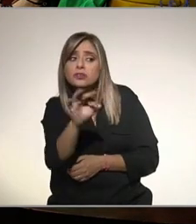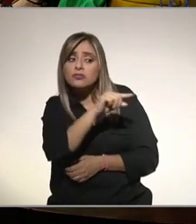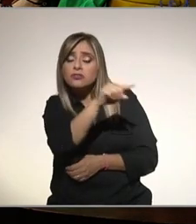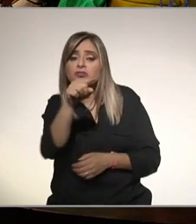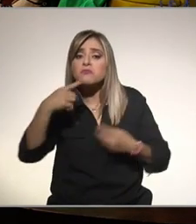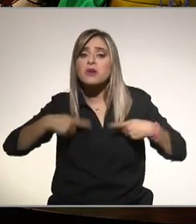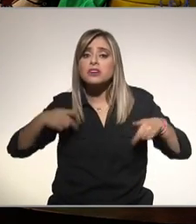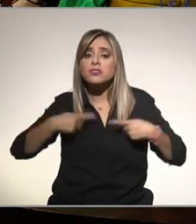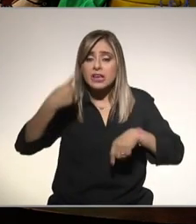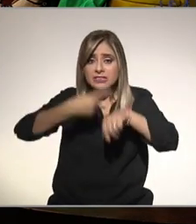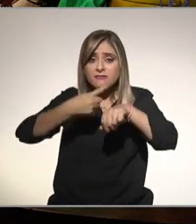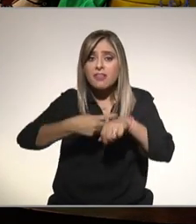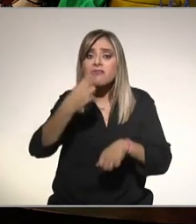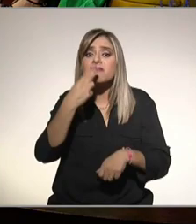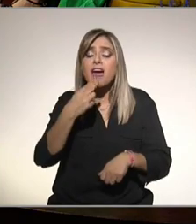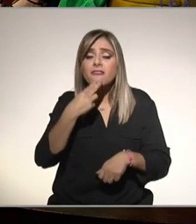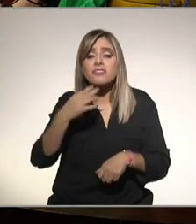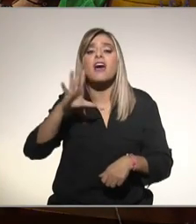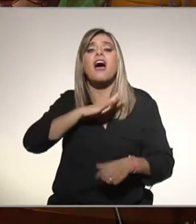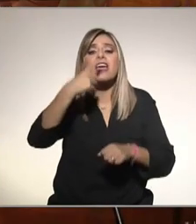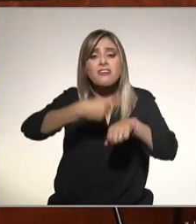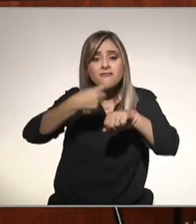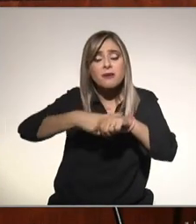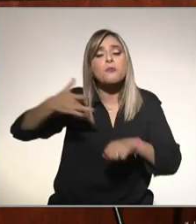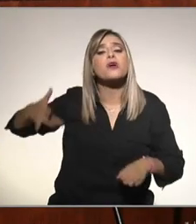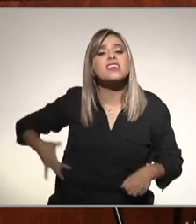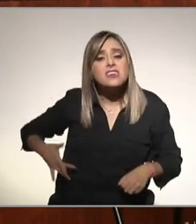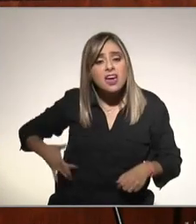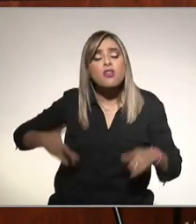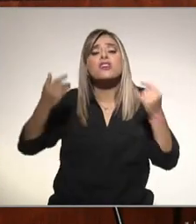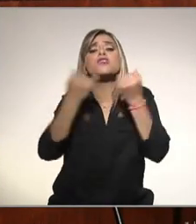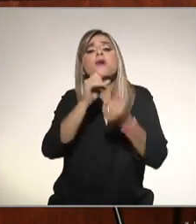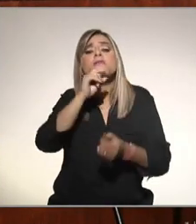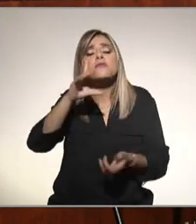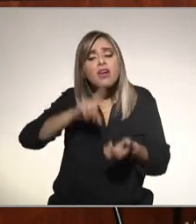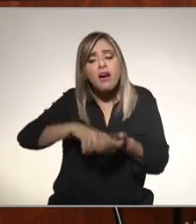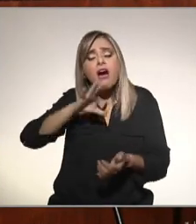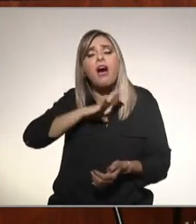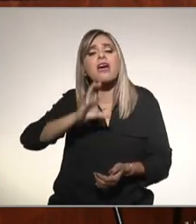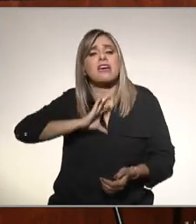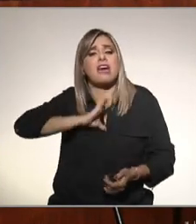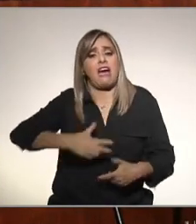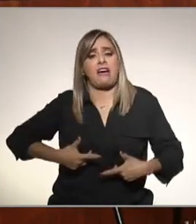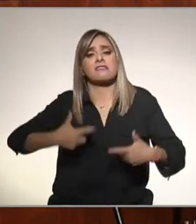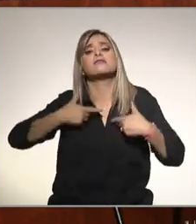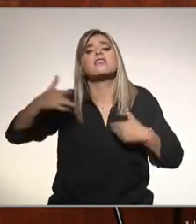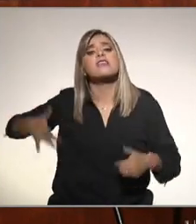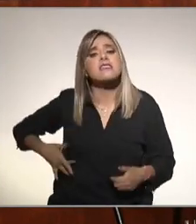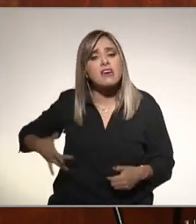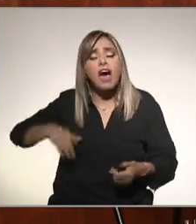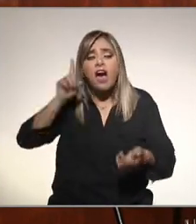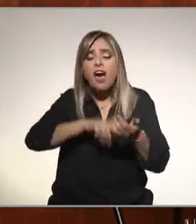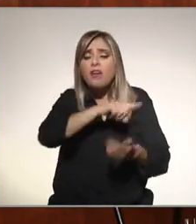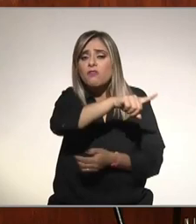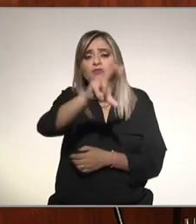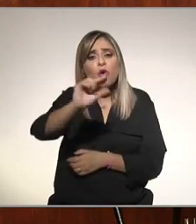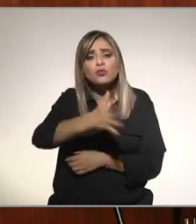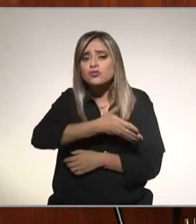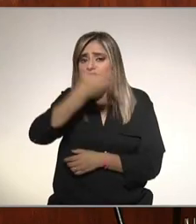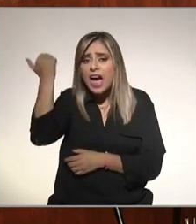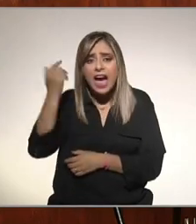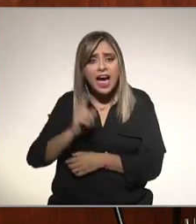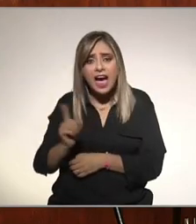fibrosis significativa y encontramos algunos cirróticos que no sabían que eran cirróticos y que esta cirrosis es